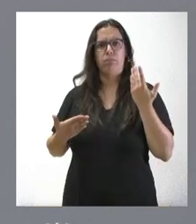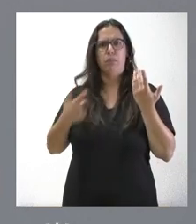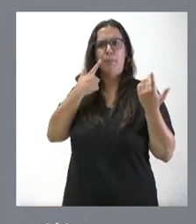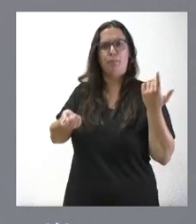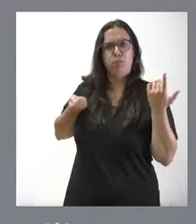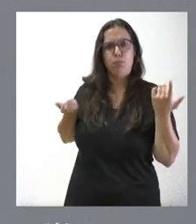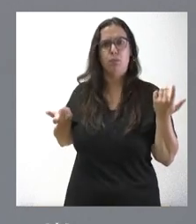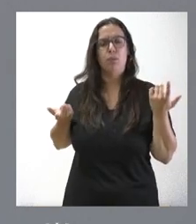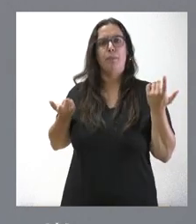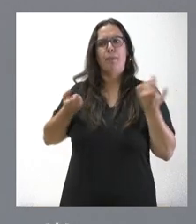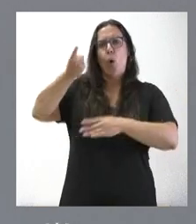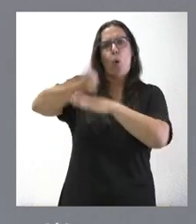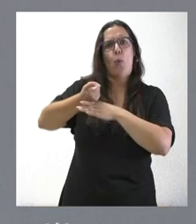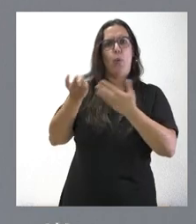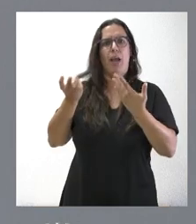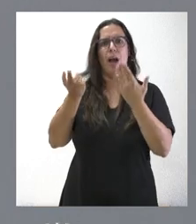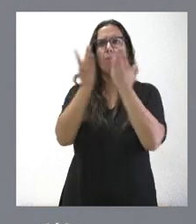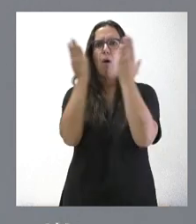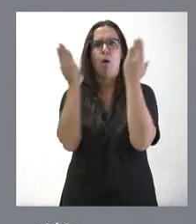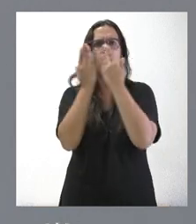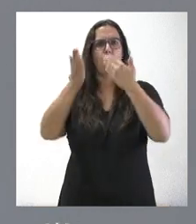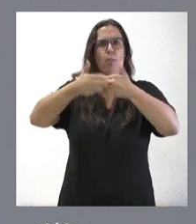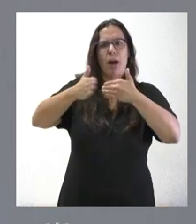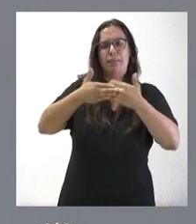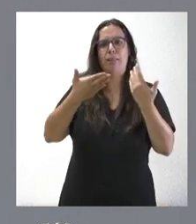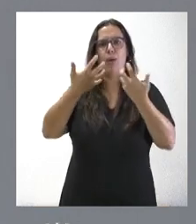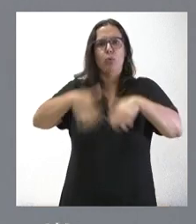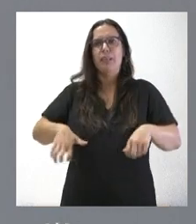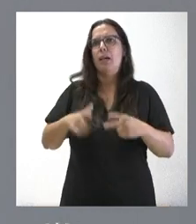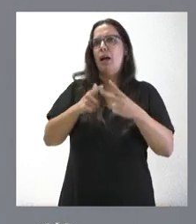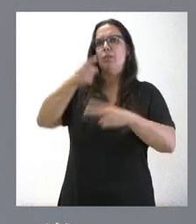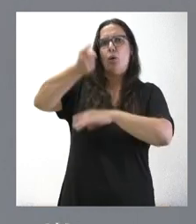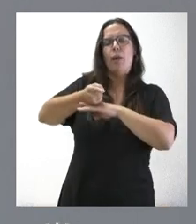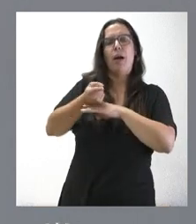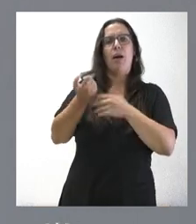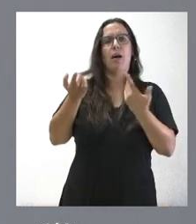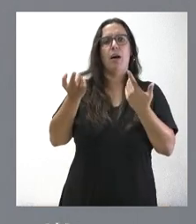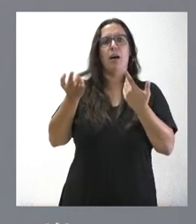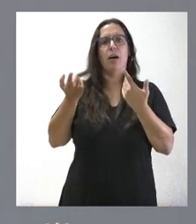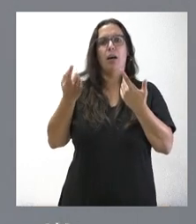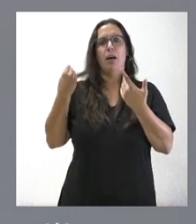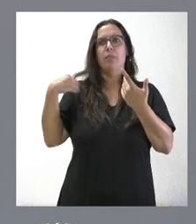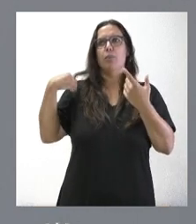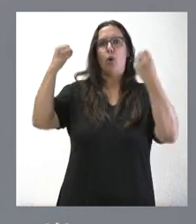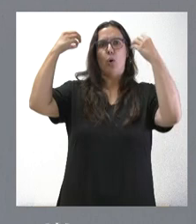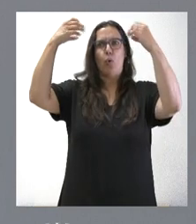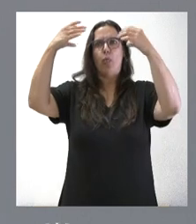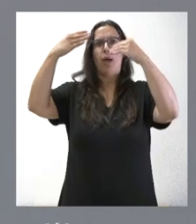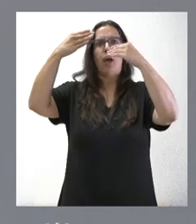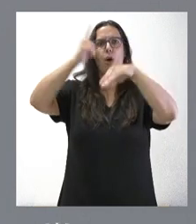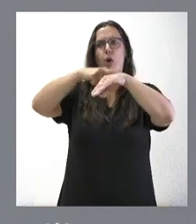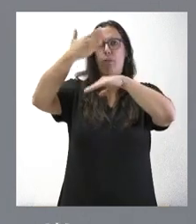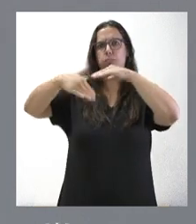de obligar a instalar estas puertas automáticas a pie de calle, de obligar a cerrar las luces a determinado